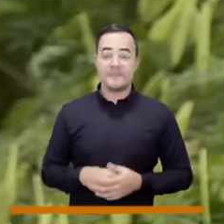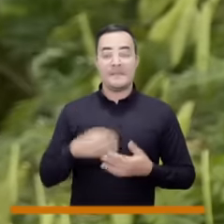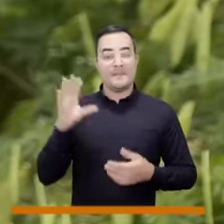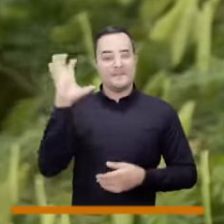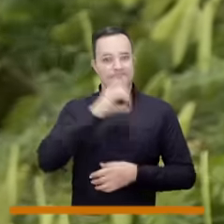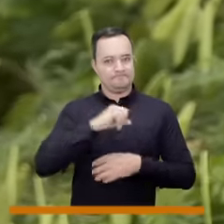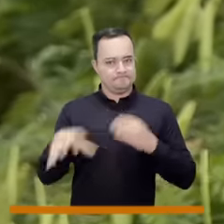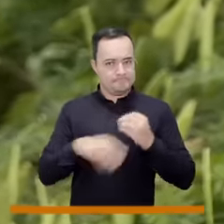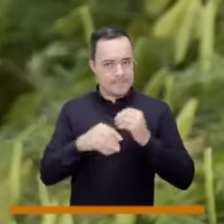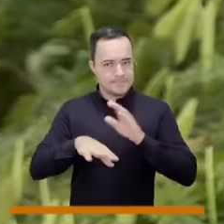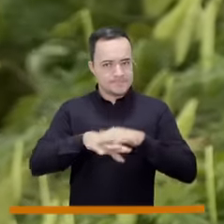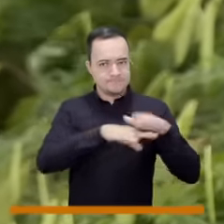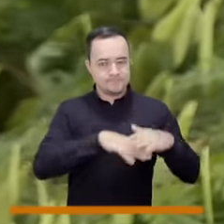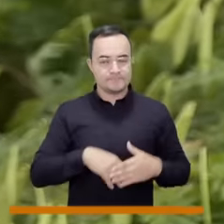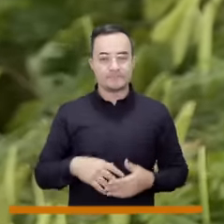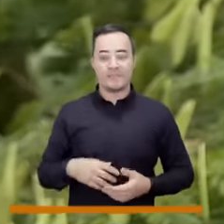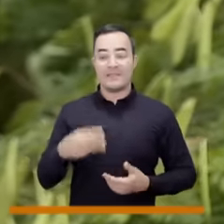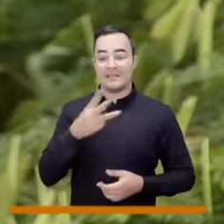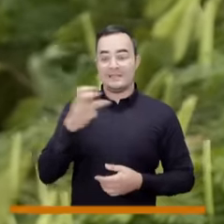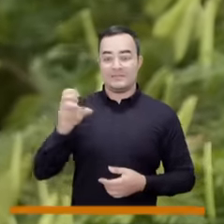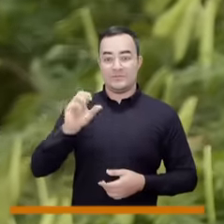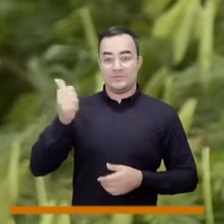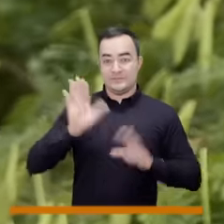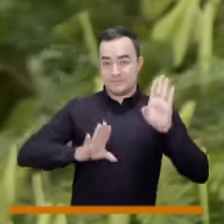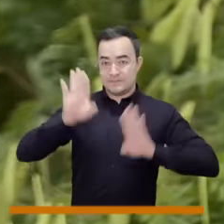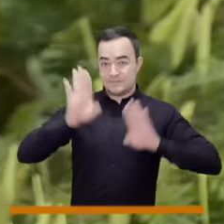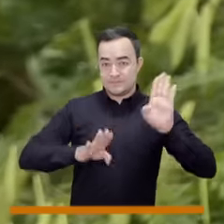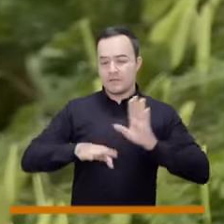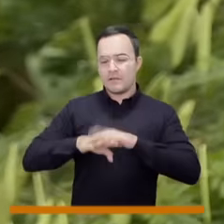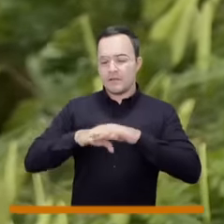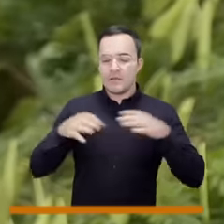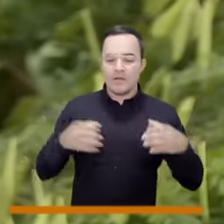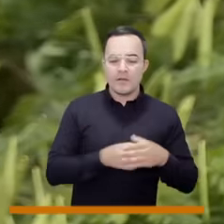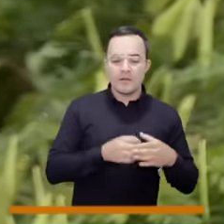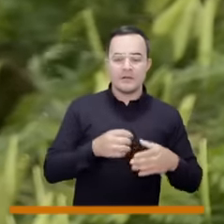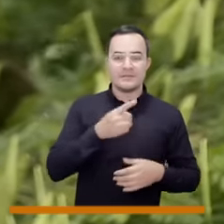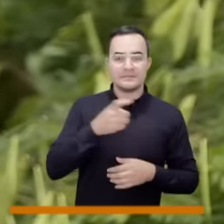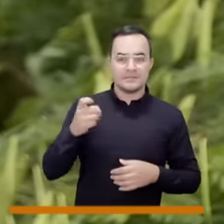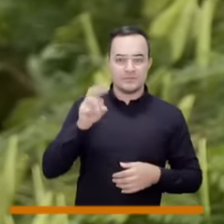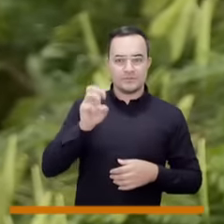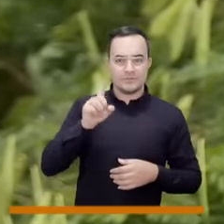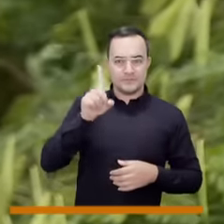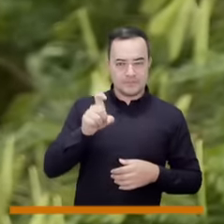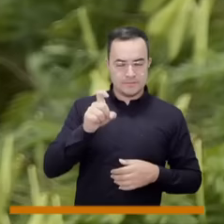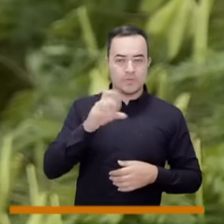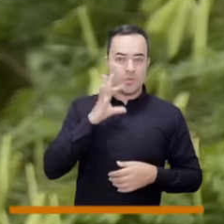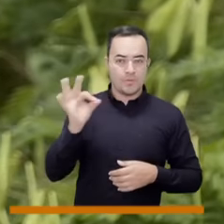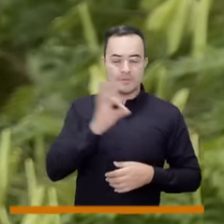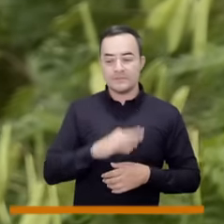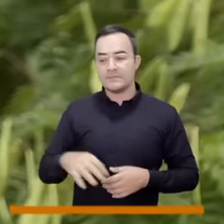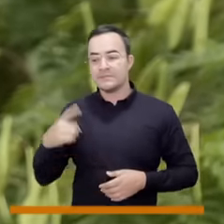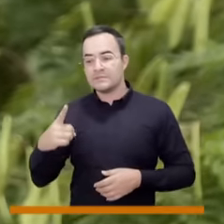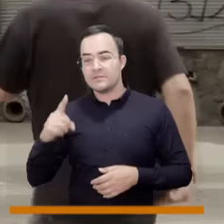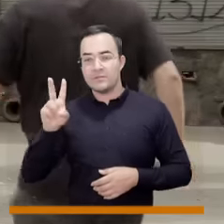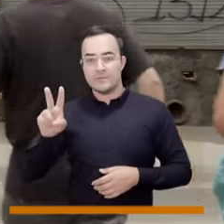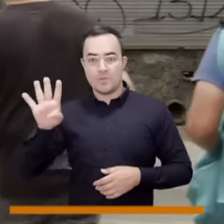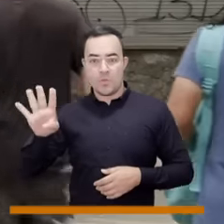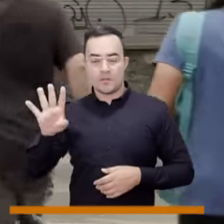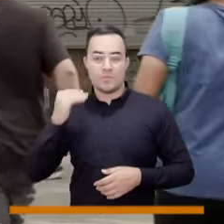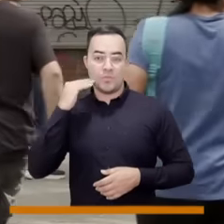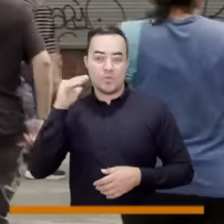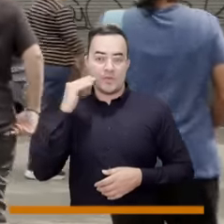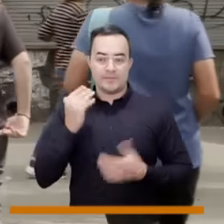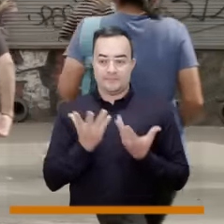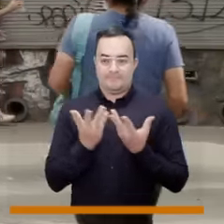decir también que para estas elecciones tenemos un número importante entre esos 310 candidatos, 186 hombres